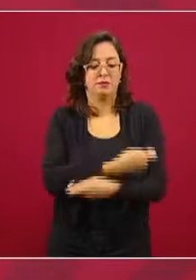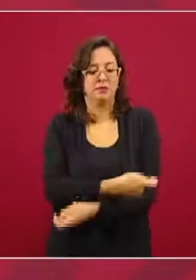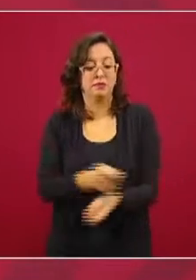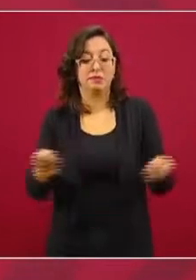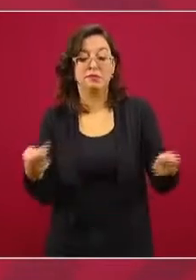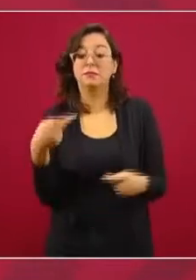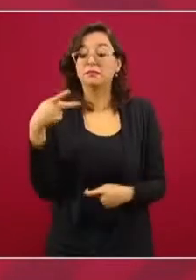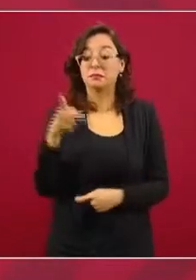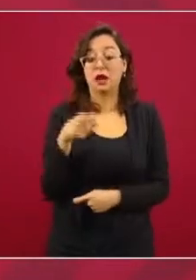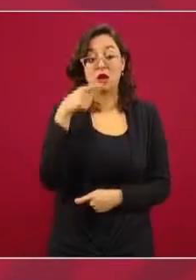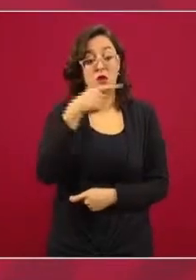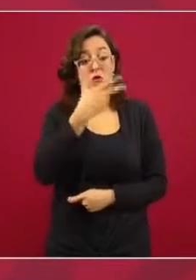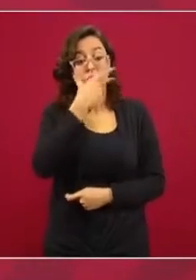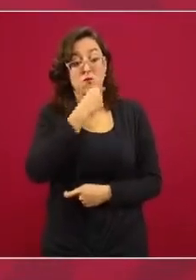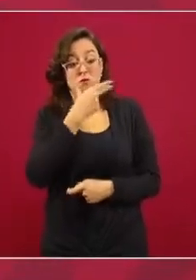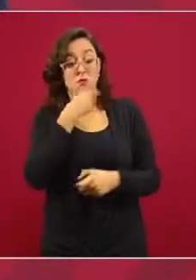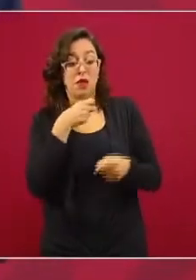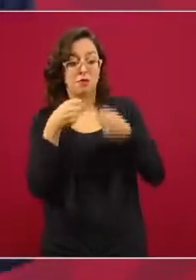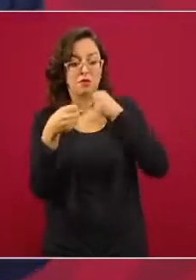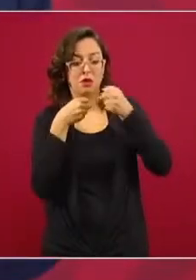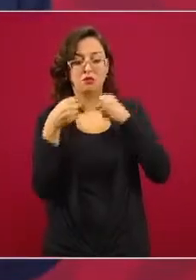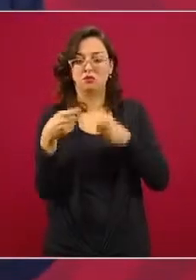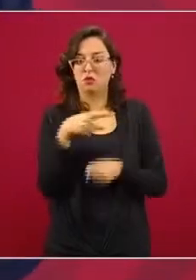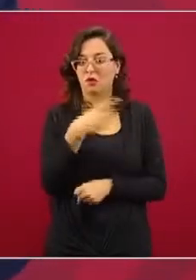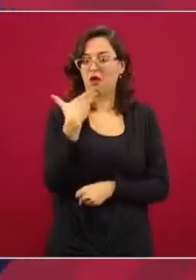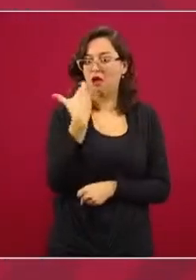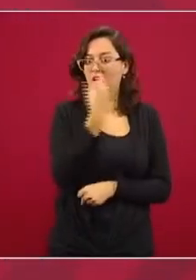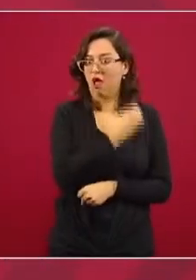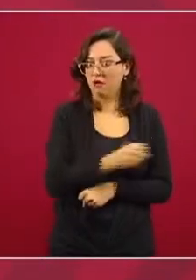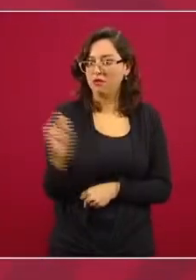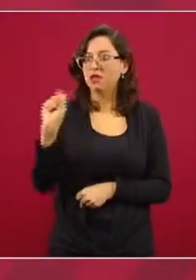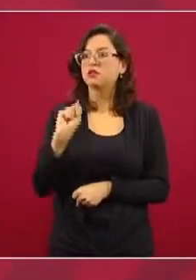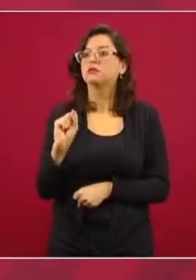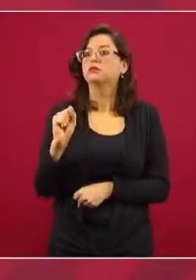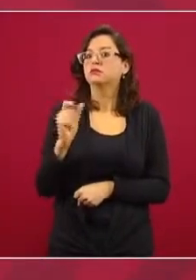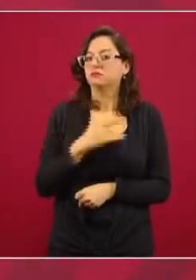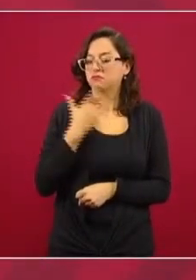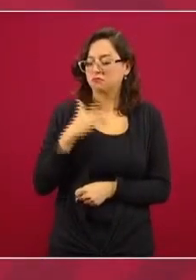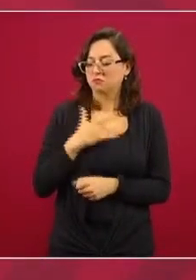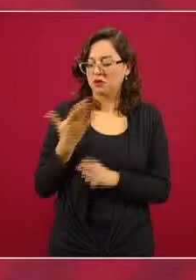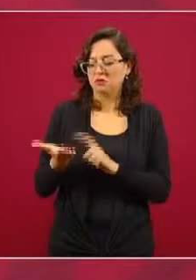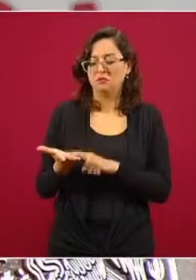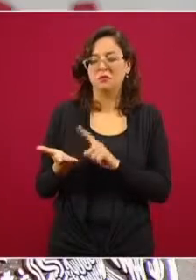sabía si estaba completo o no.